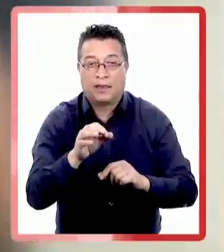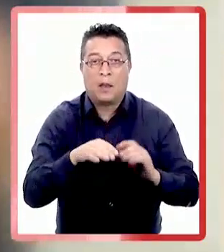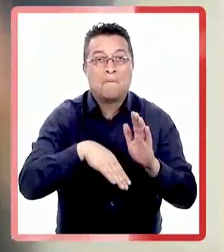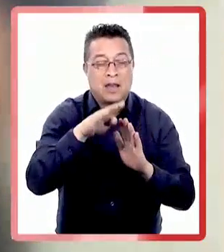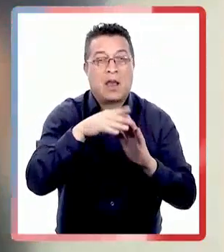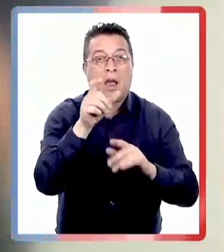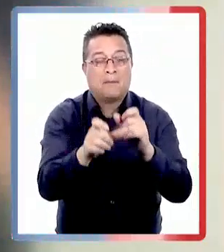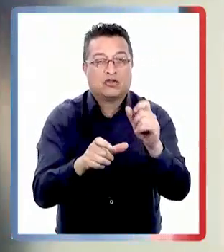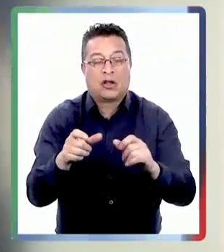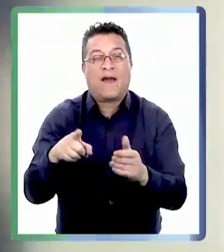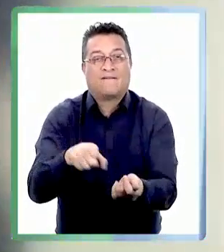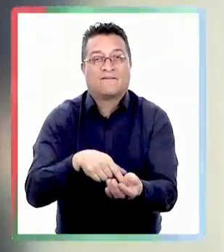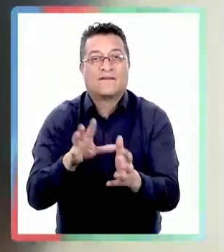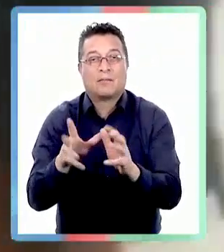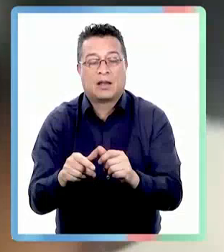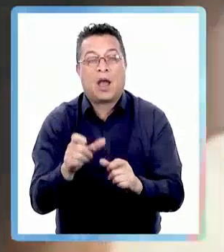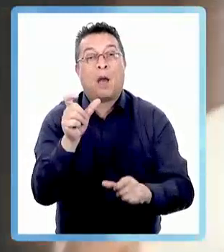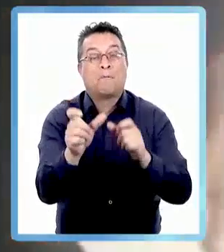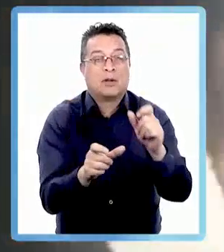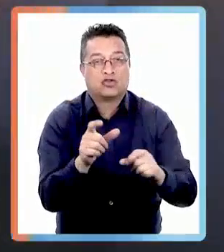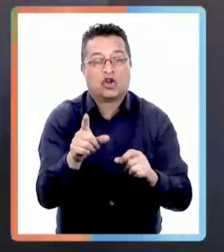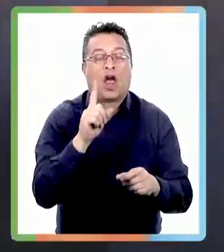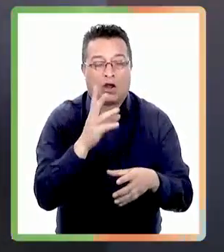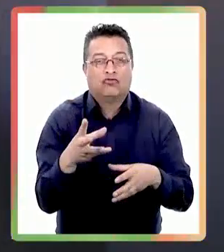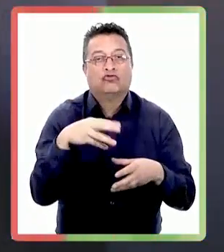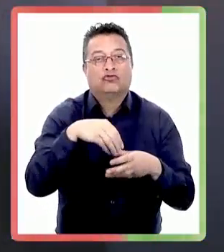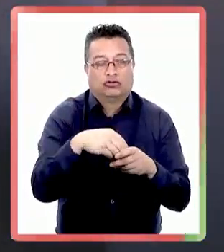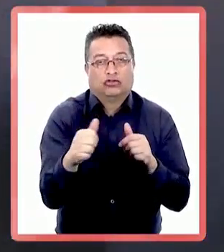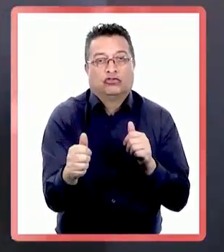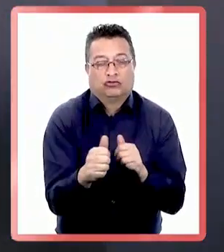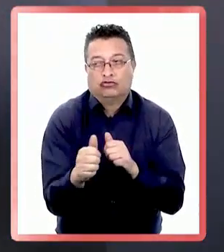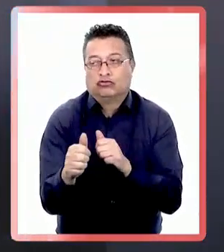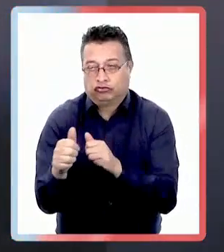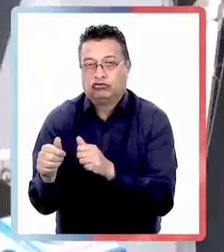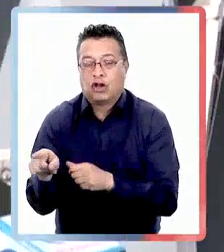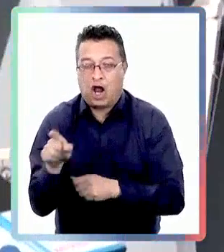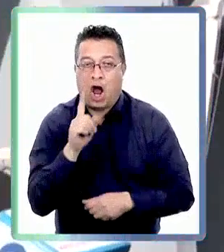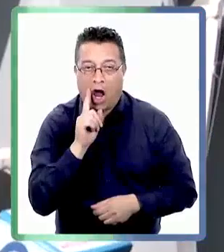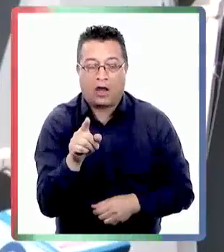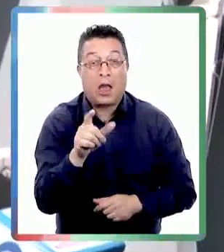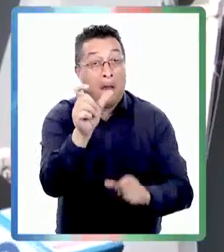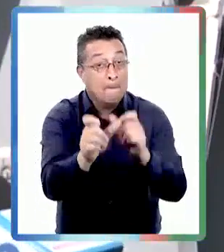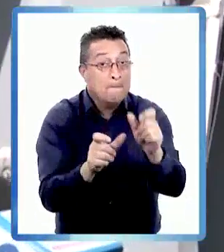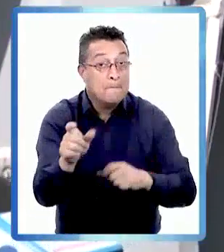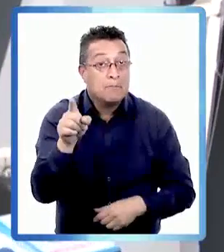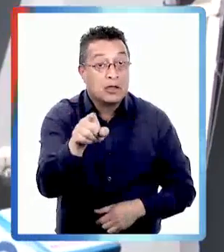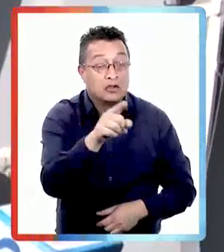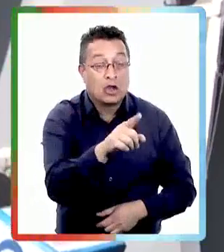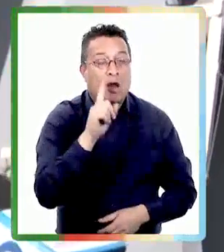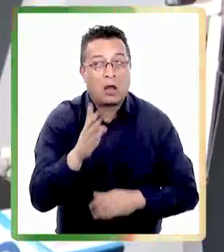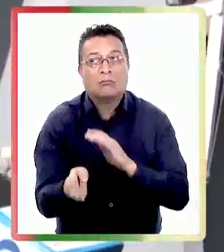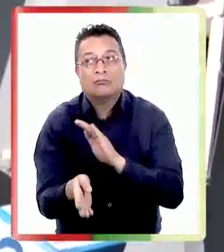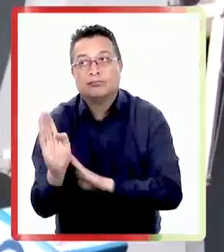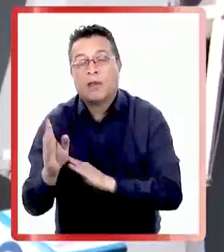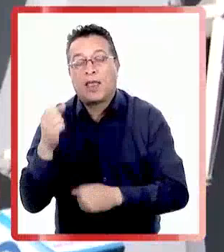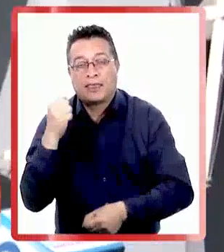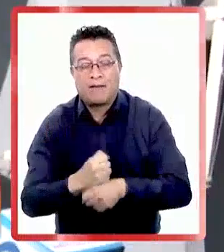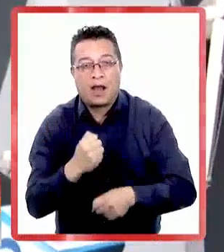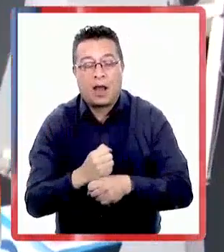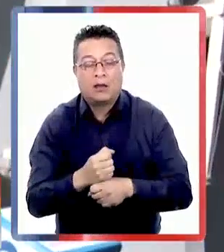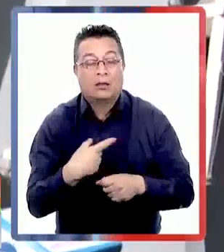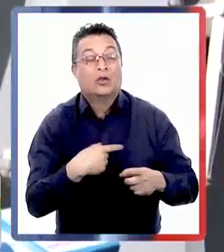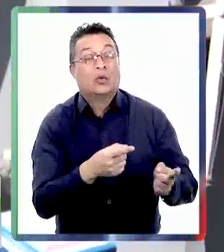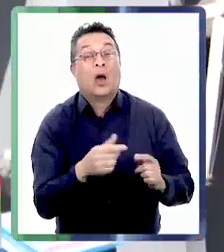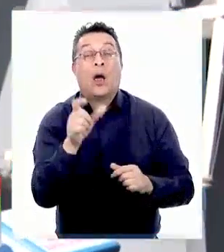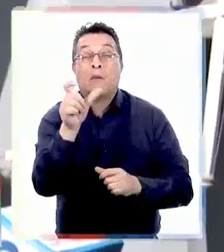que la mayoría de las personas serían familiares o personas que se mantienen en el núcleo cercano las personas de repente por ejemplo salen a trabajar